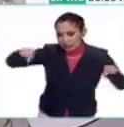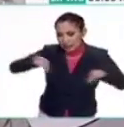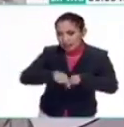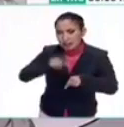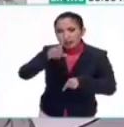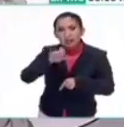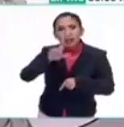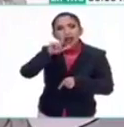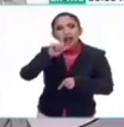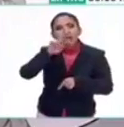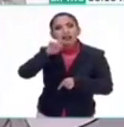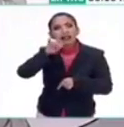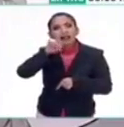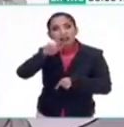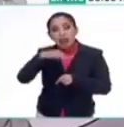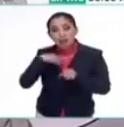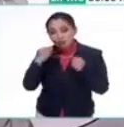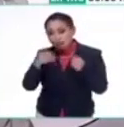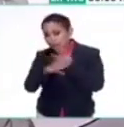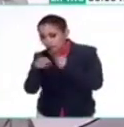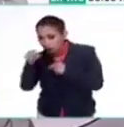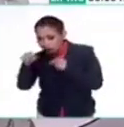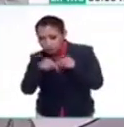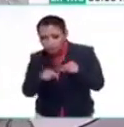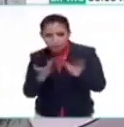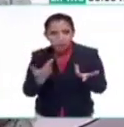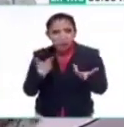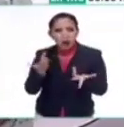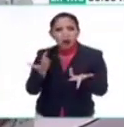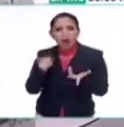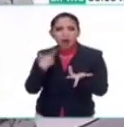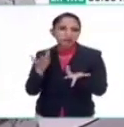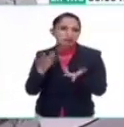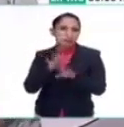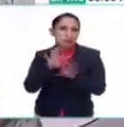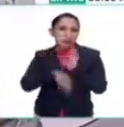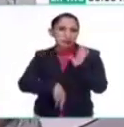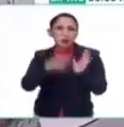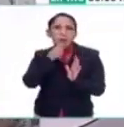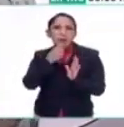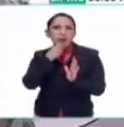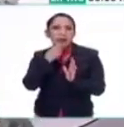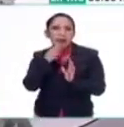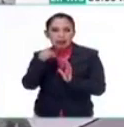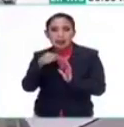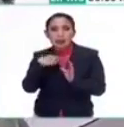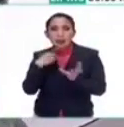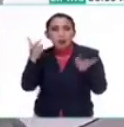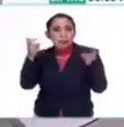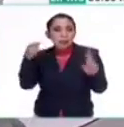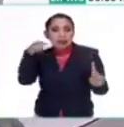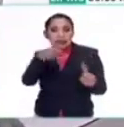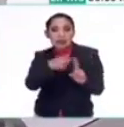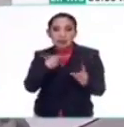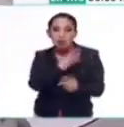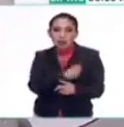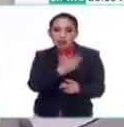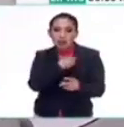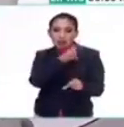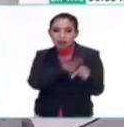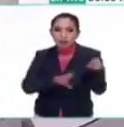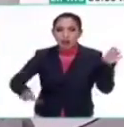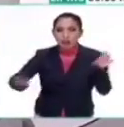Fertilidad, donde se encontraron muchos elementos fálicos que están relacionados a las cuestiones de la reproducción de la